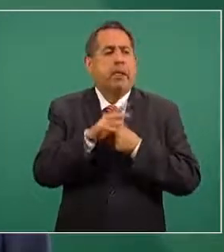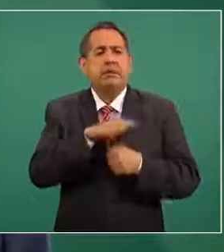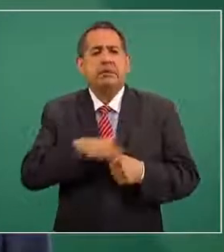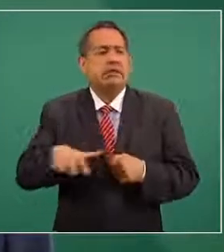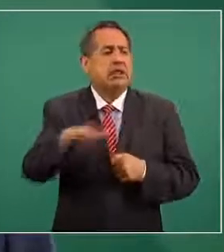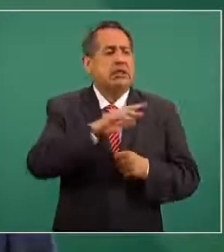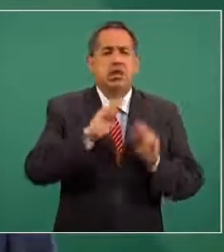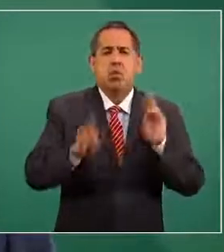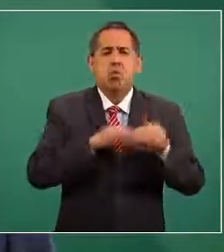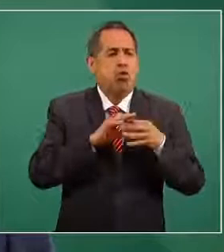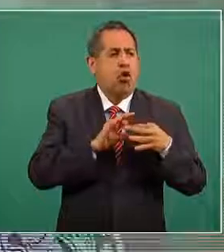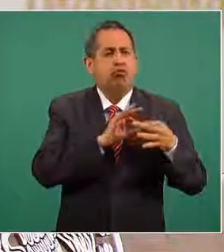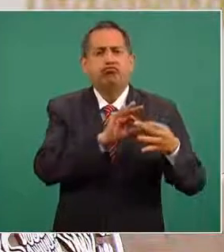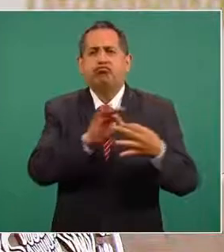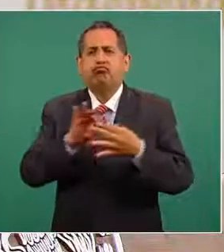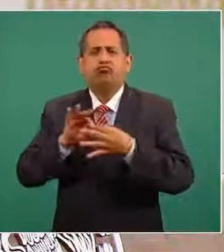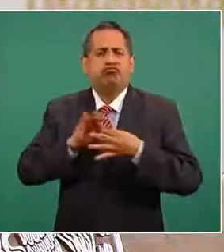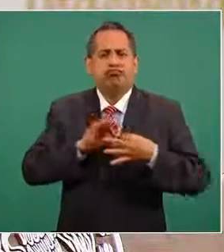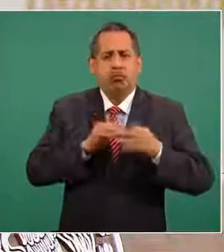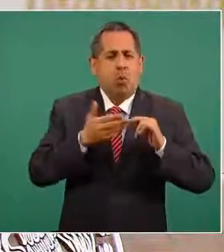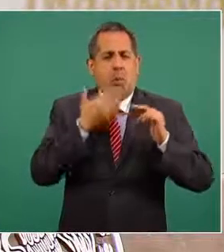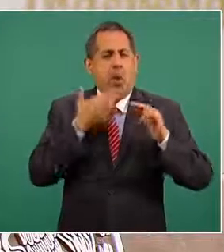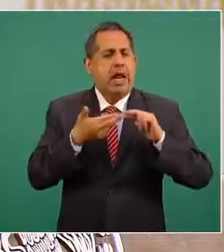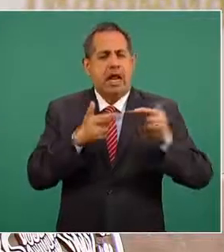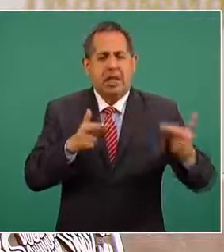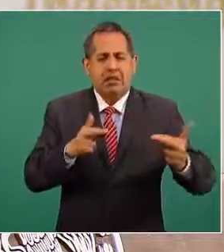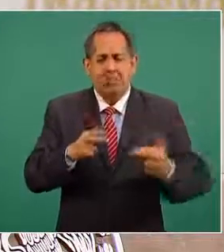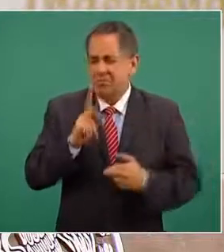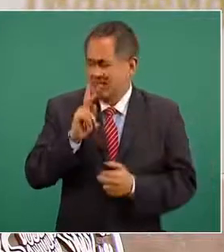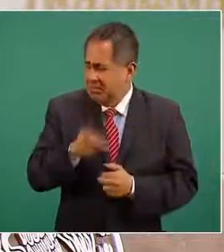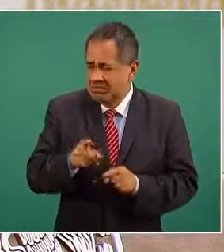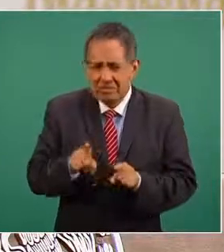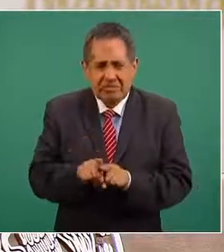los gobiernos del mundo como lo hacen también